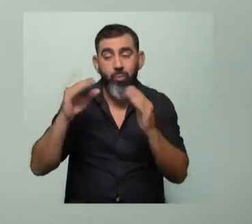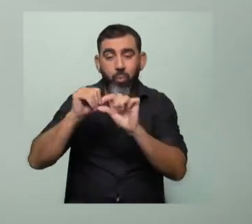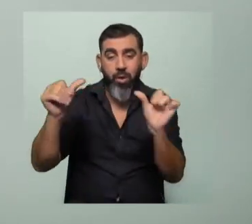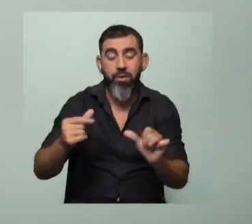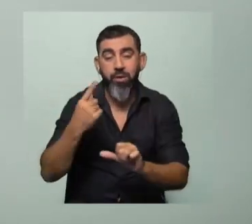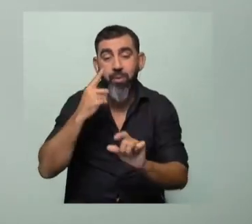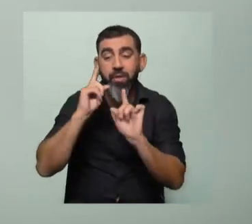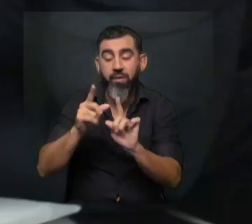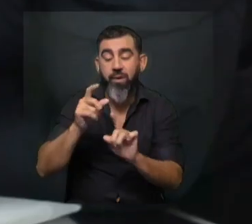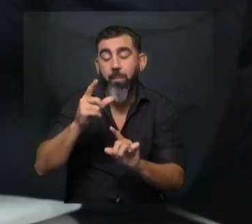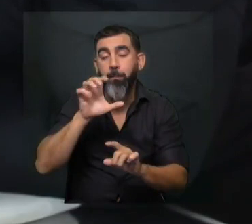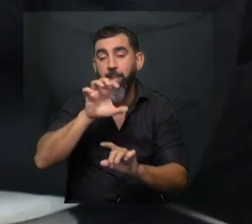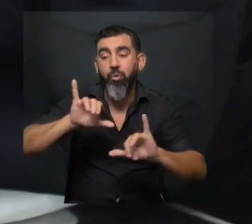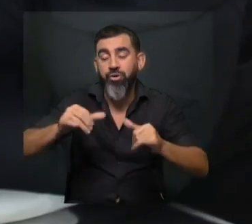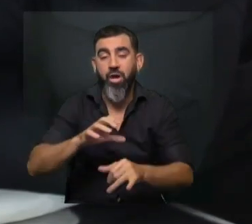Tienen que ser pacientes con dolor.